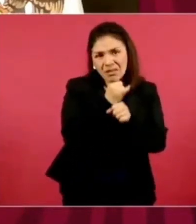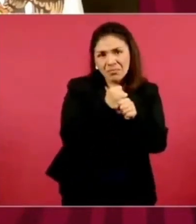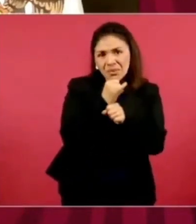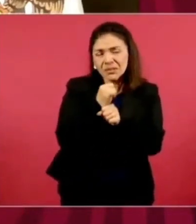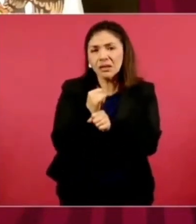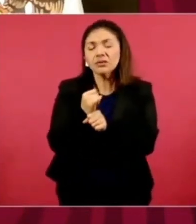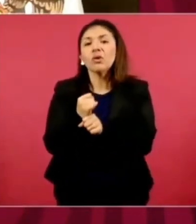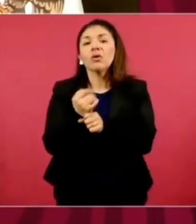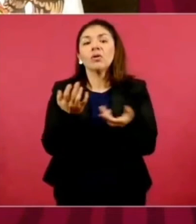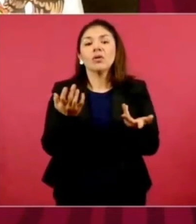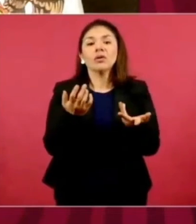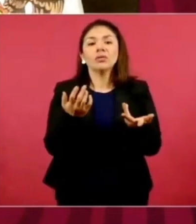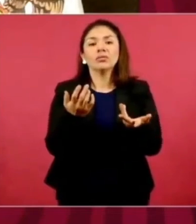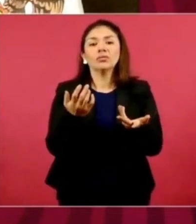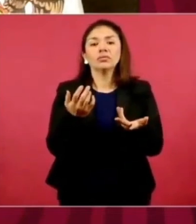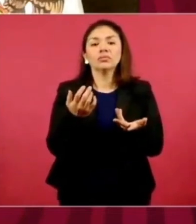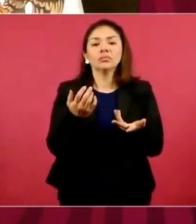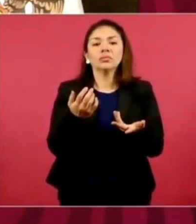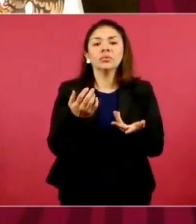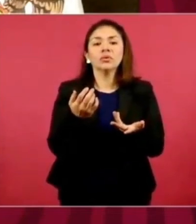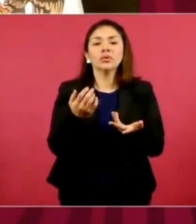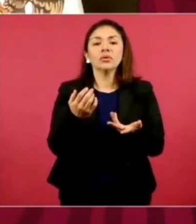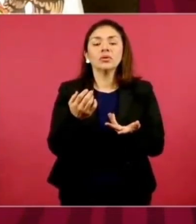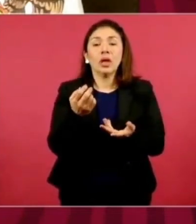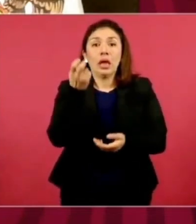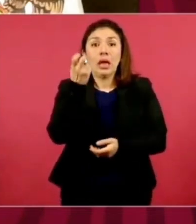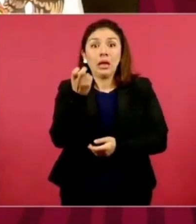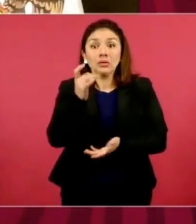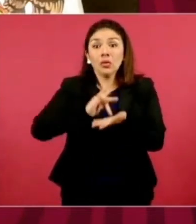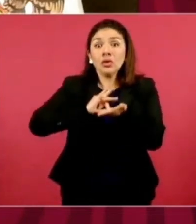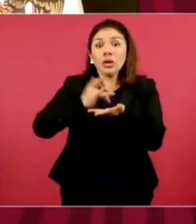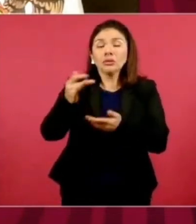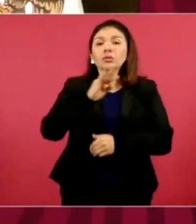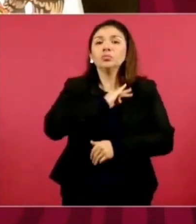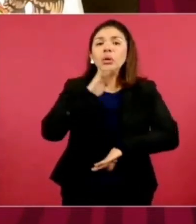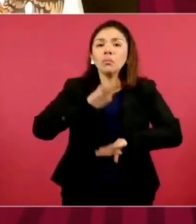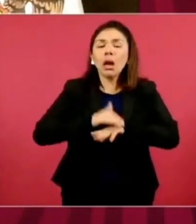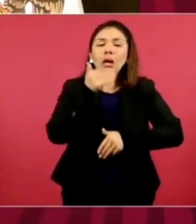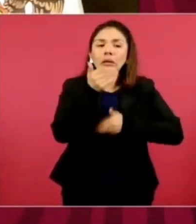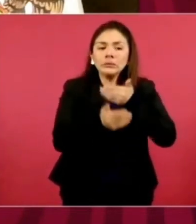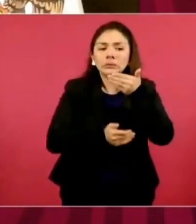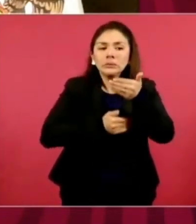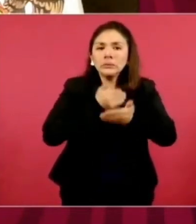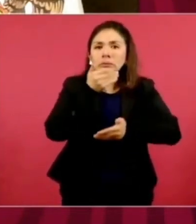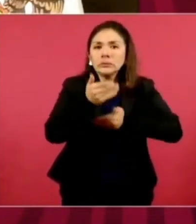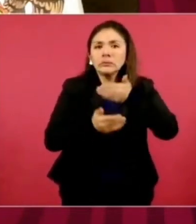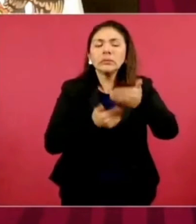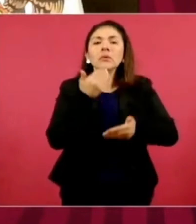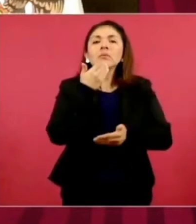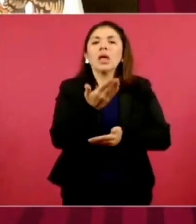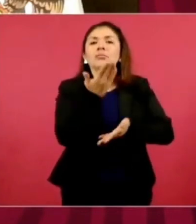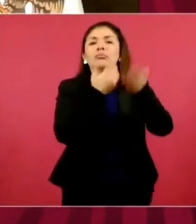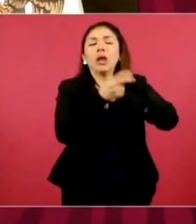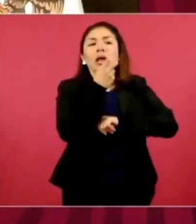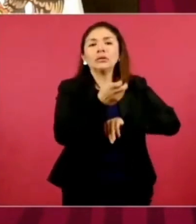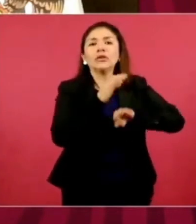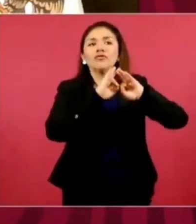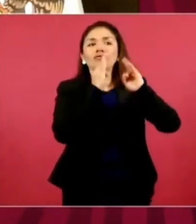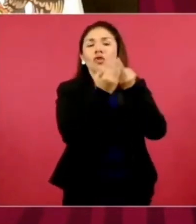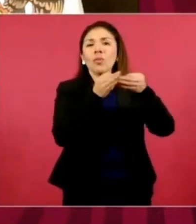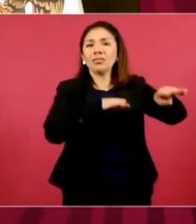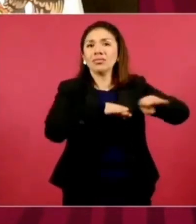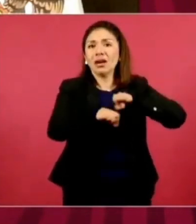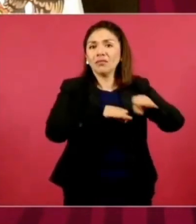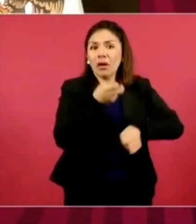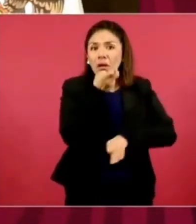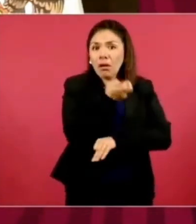de la Central Inteligencia, que nos ha permitido ir avanzando y ver este nuevo modus operandi